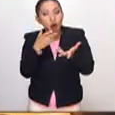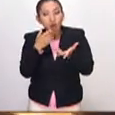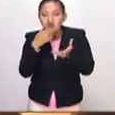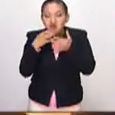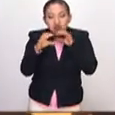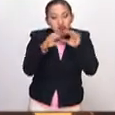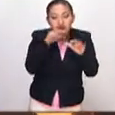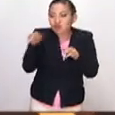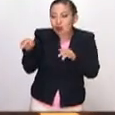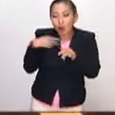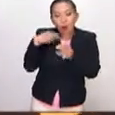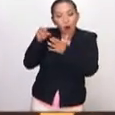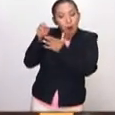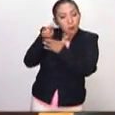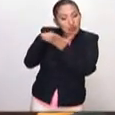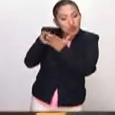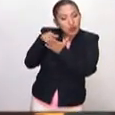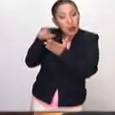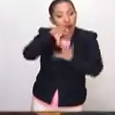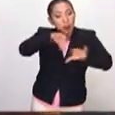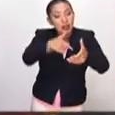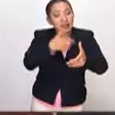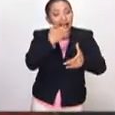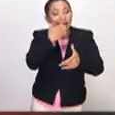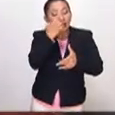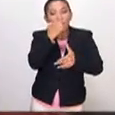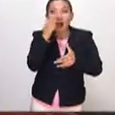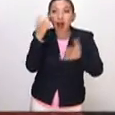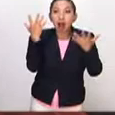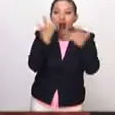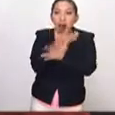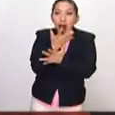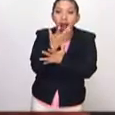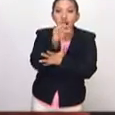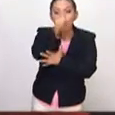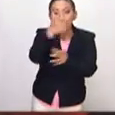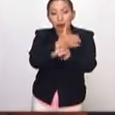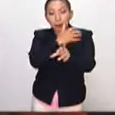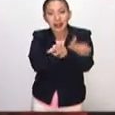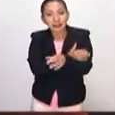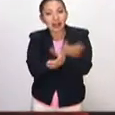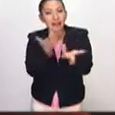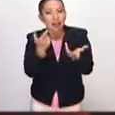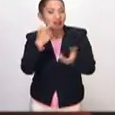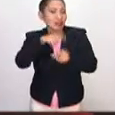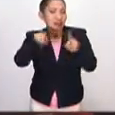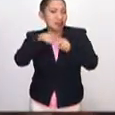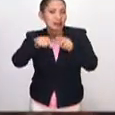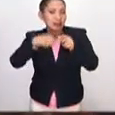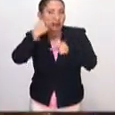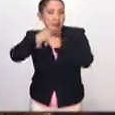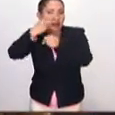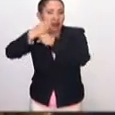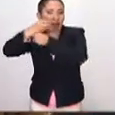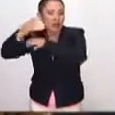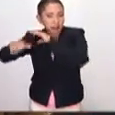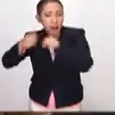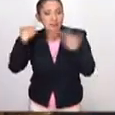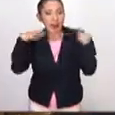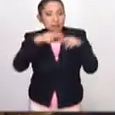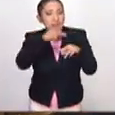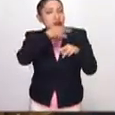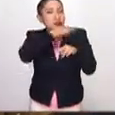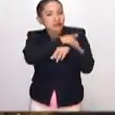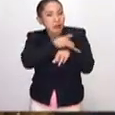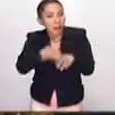mediación con la obra, que la comunidad escolar, los demás compañeros de los grados distintos, los profesores,